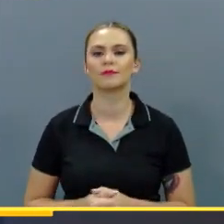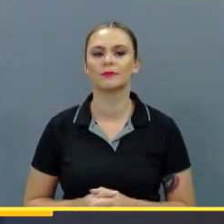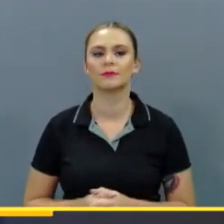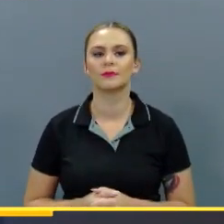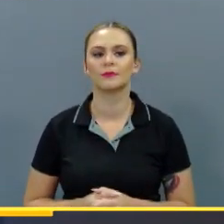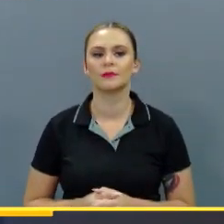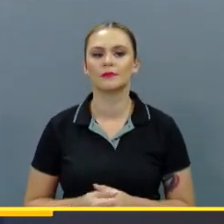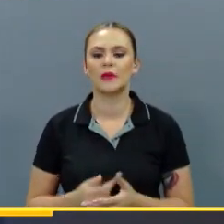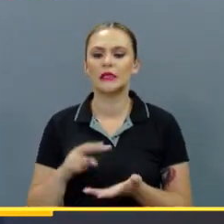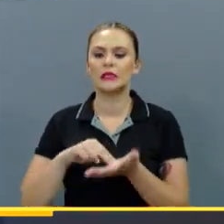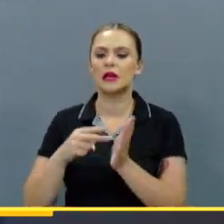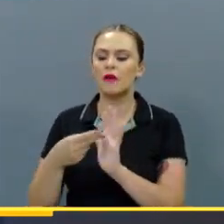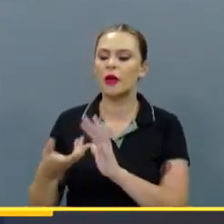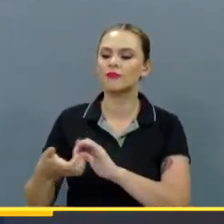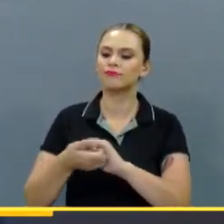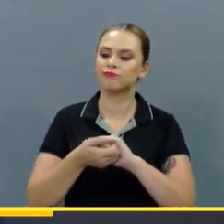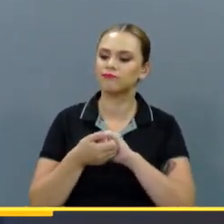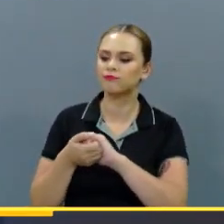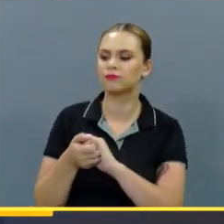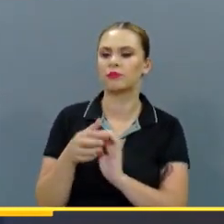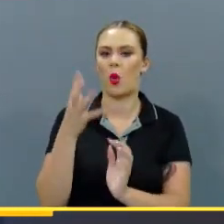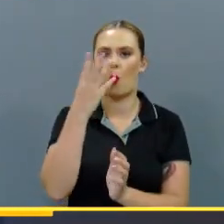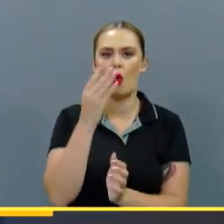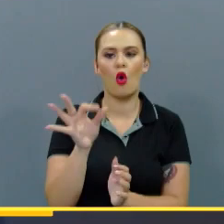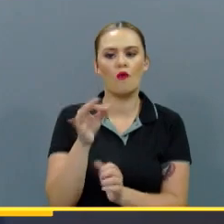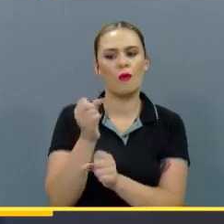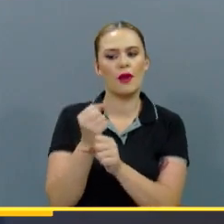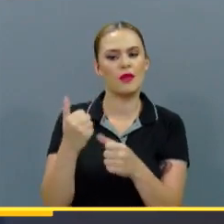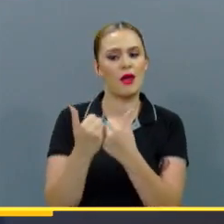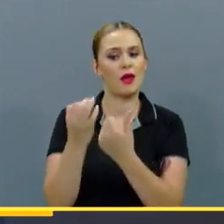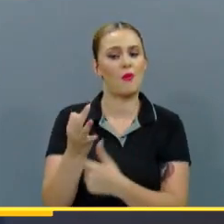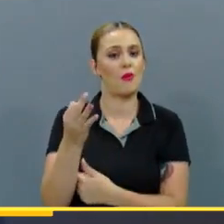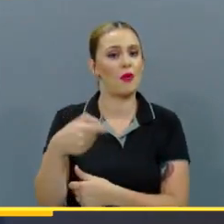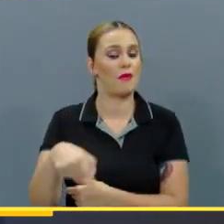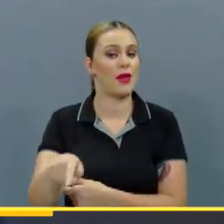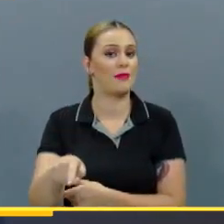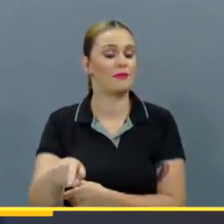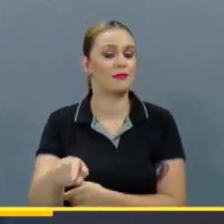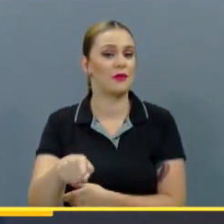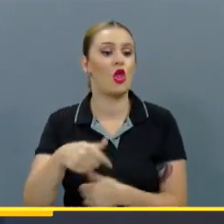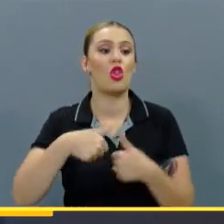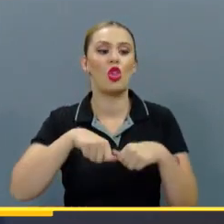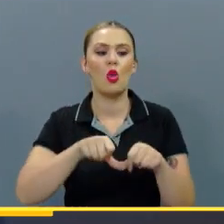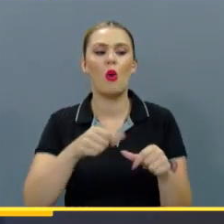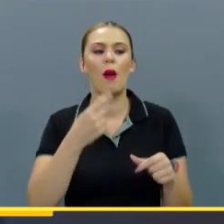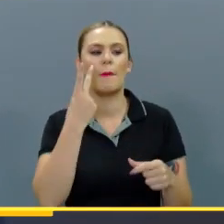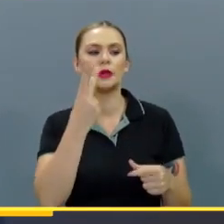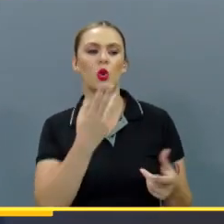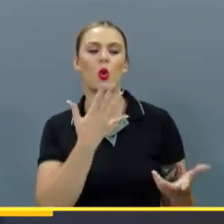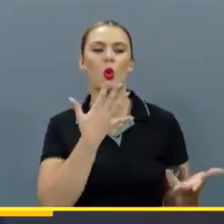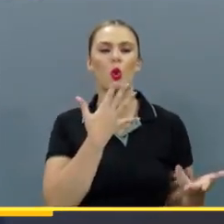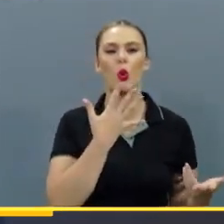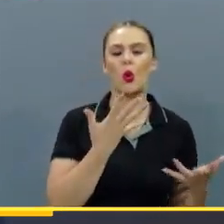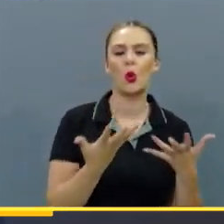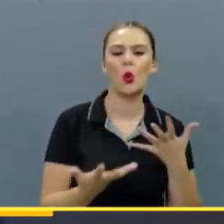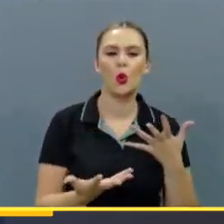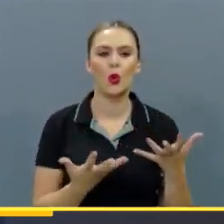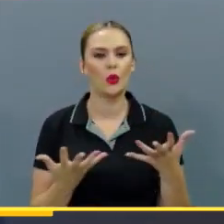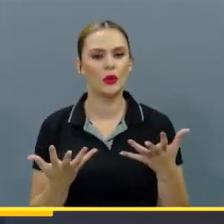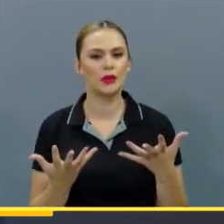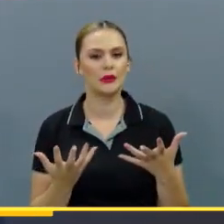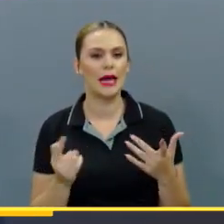armonía y la forma de trabajar en el campeonato que viene. Donde todavía viste esos colores, hasta